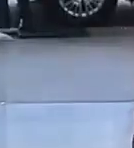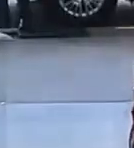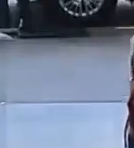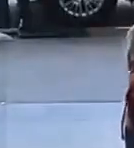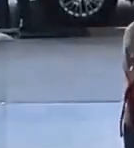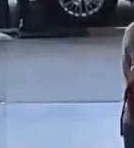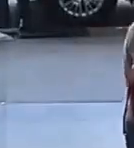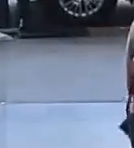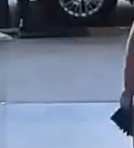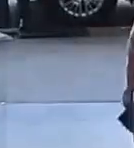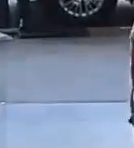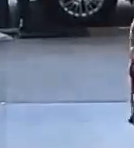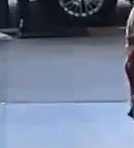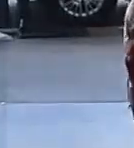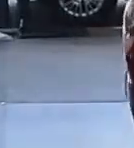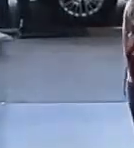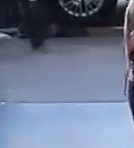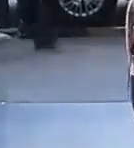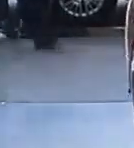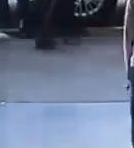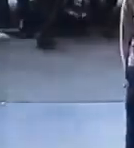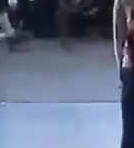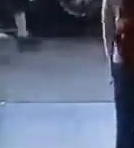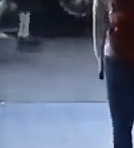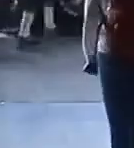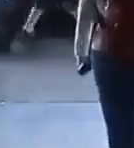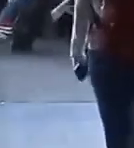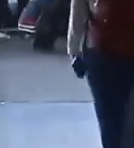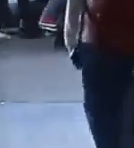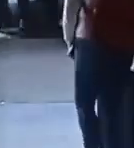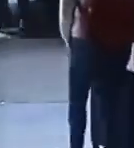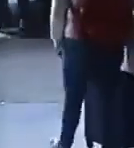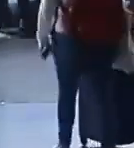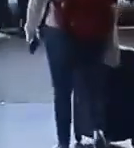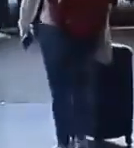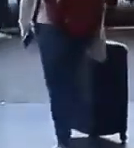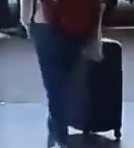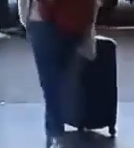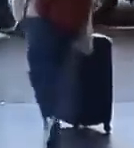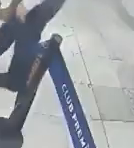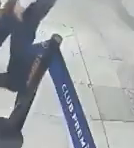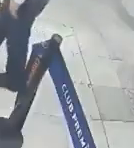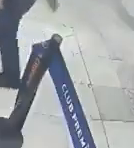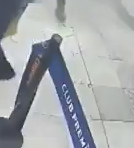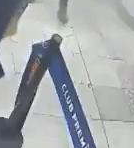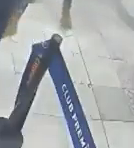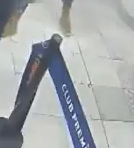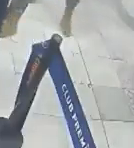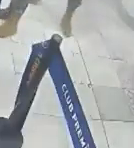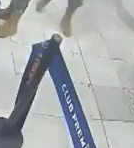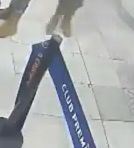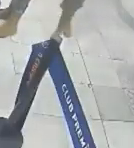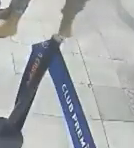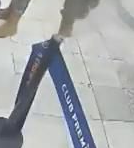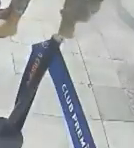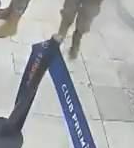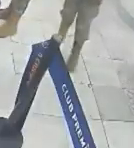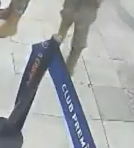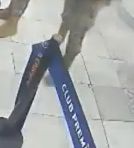salida, ahí se ve cómo quedó la maleta sola, personal de Marina va, la recoge